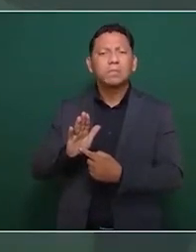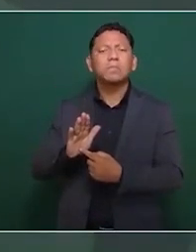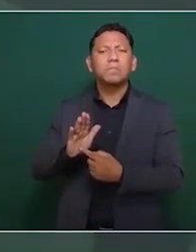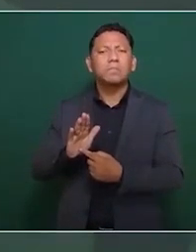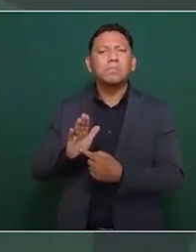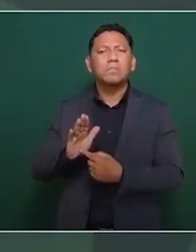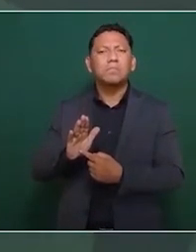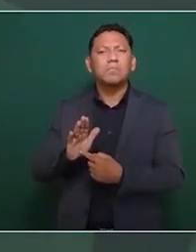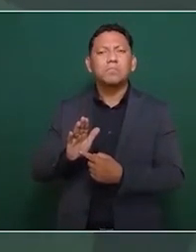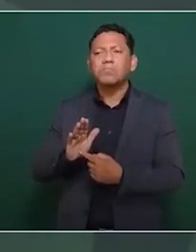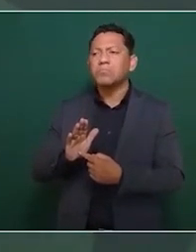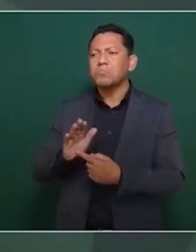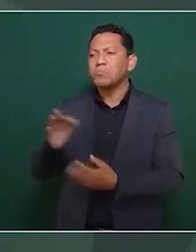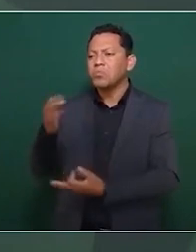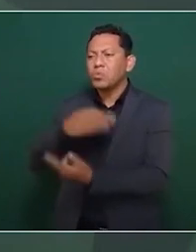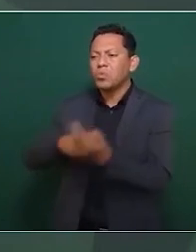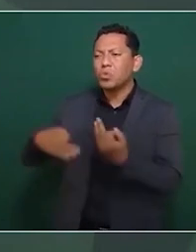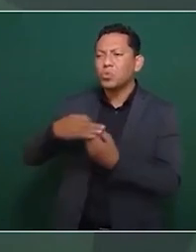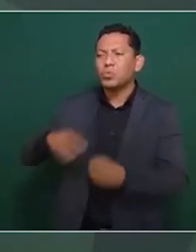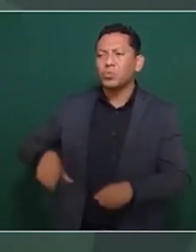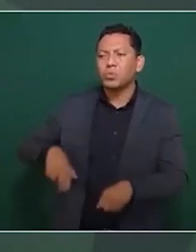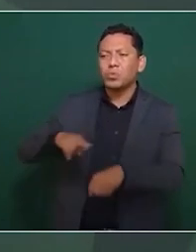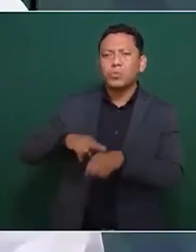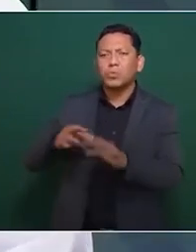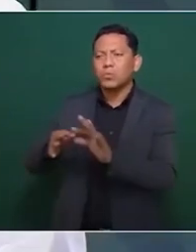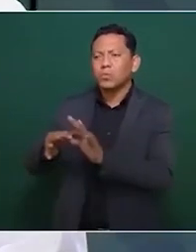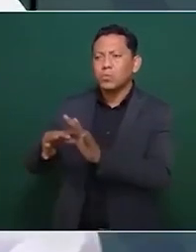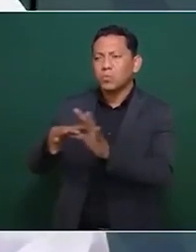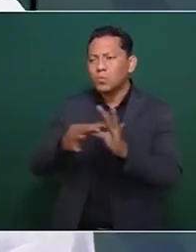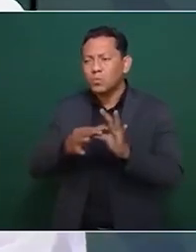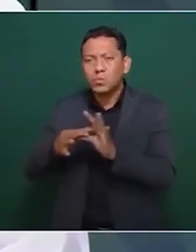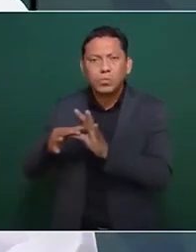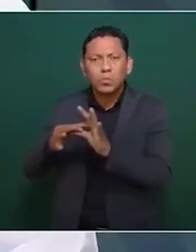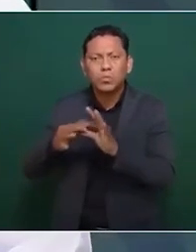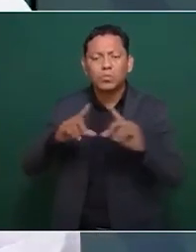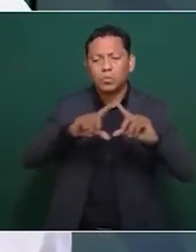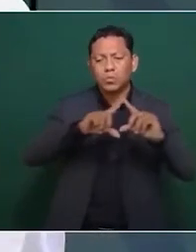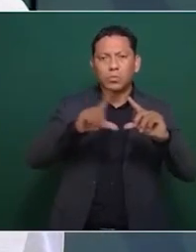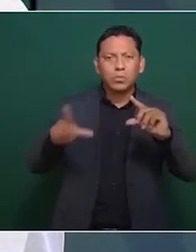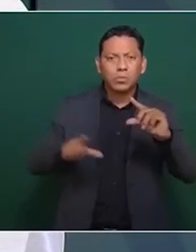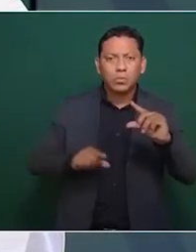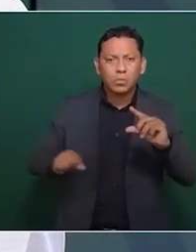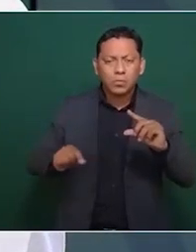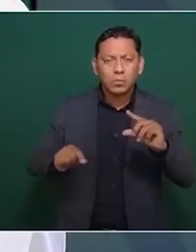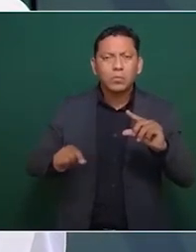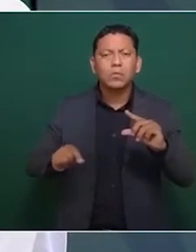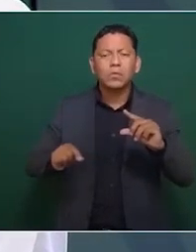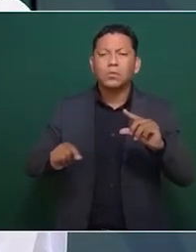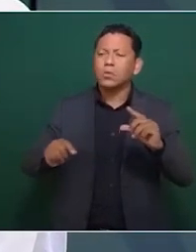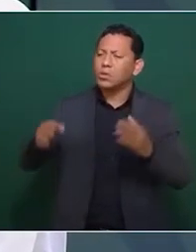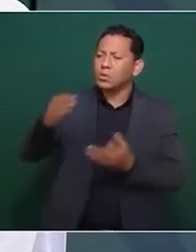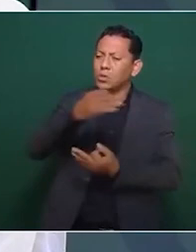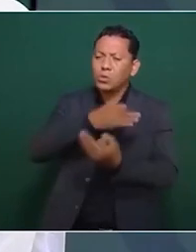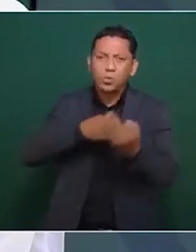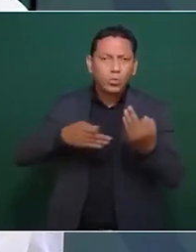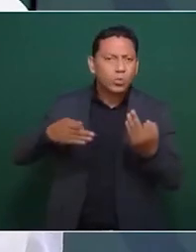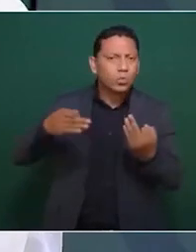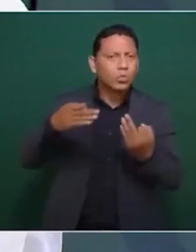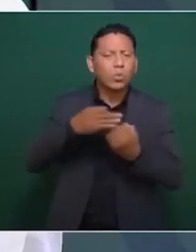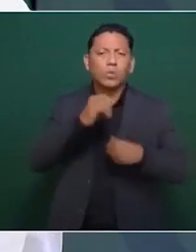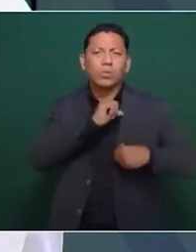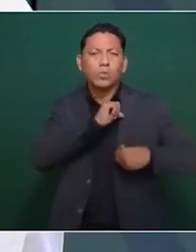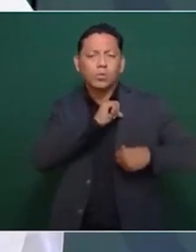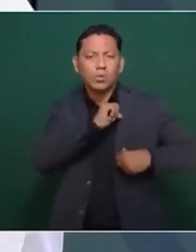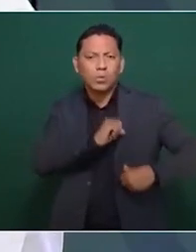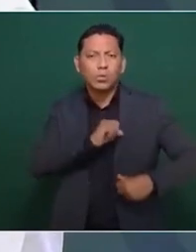se mantiene la unidad de los gobernadores y de todo el gobierno de la república